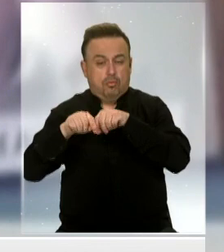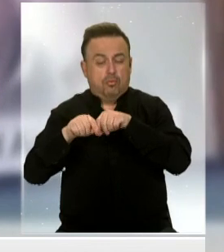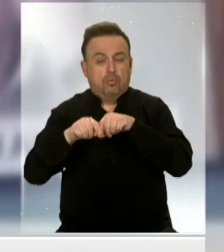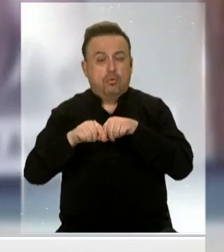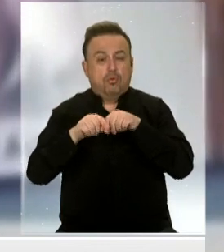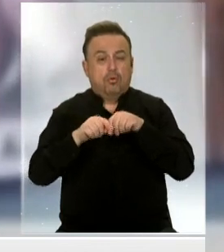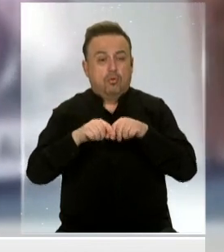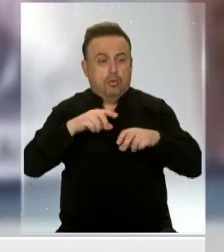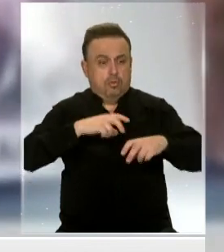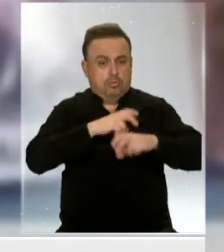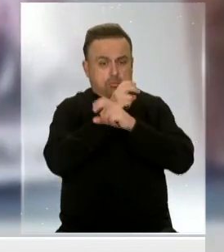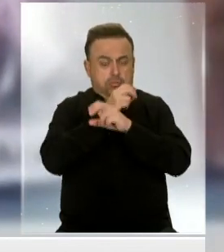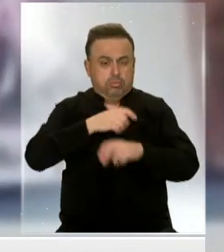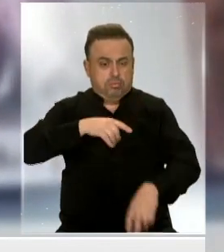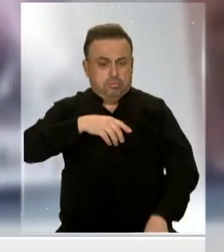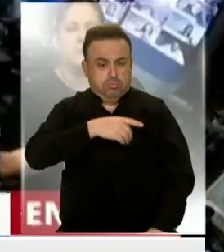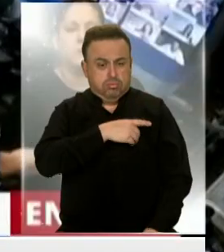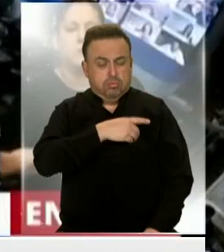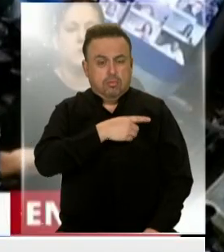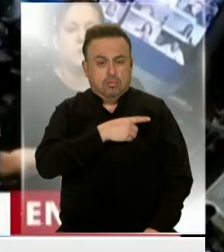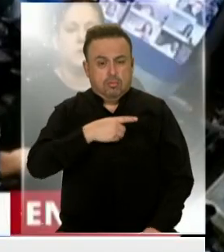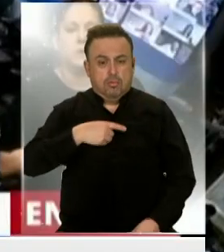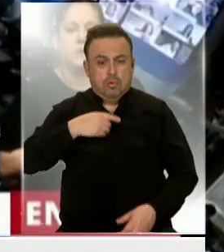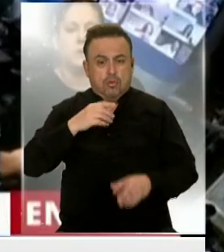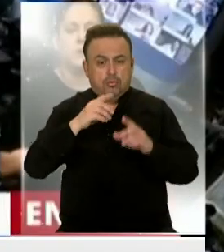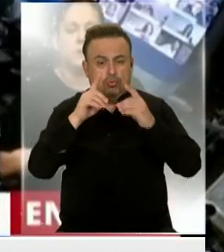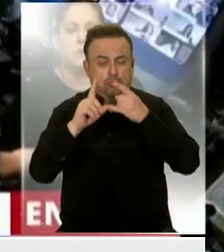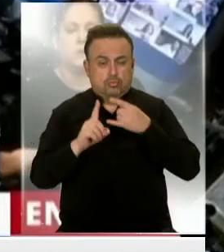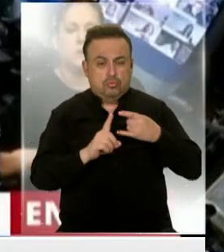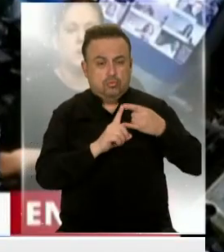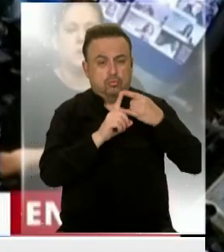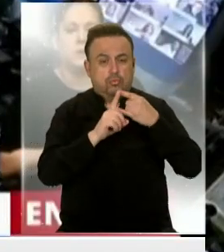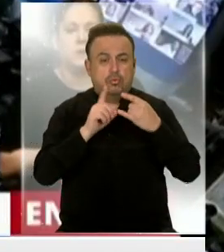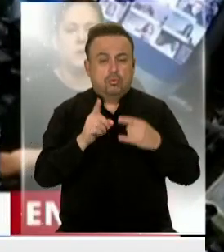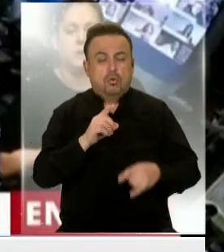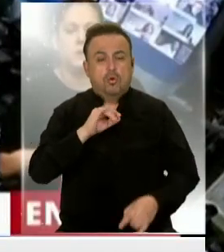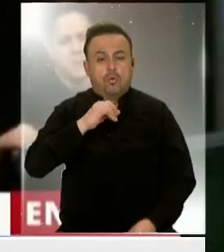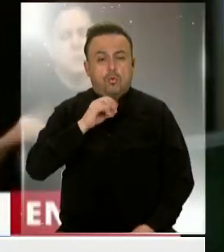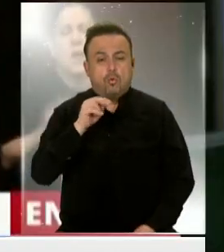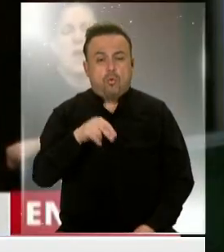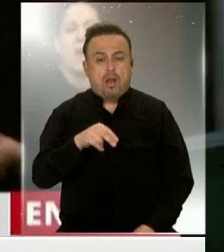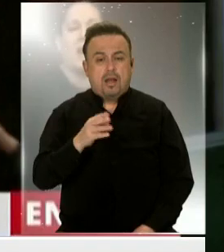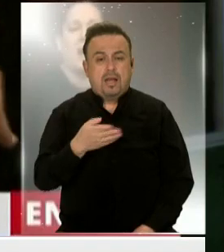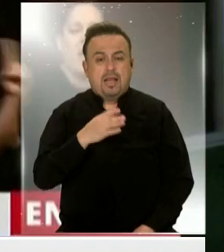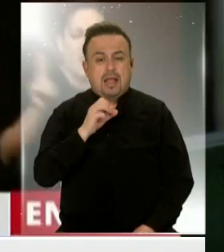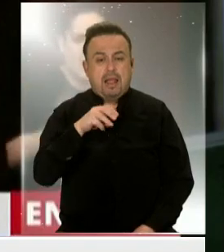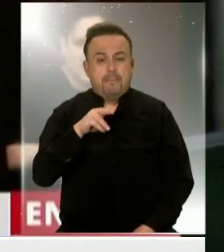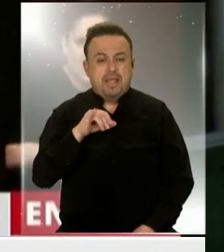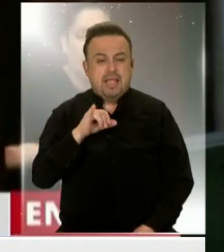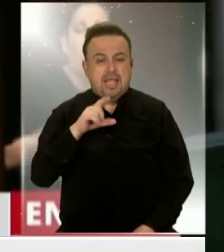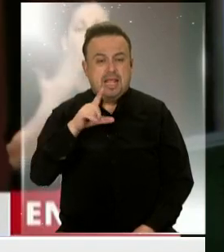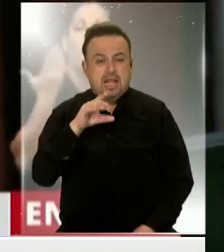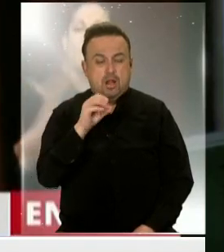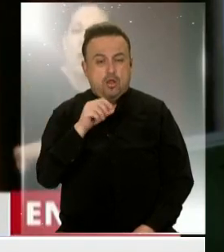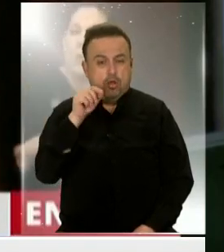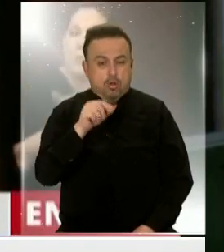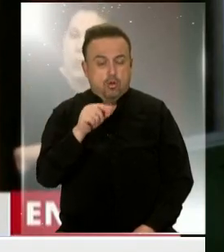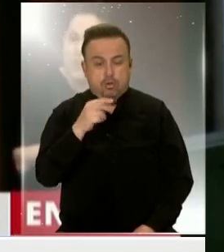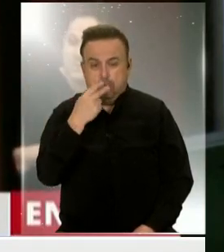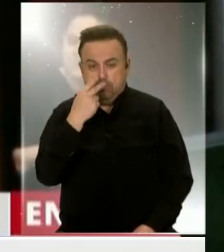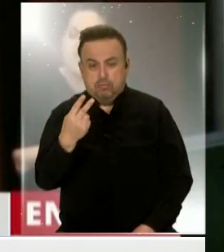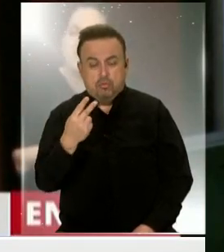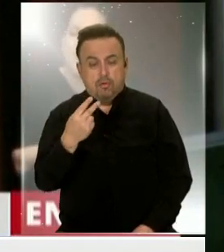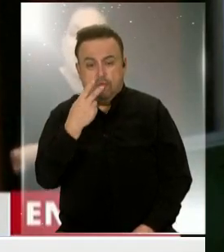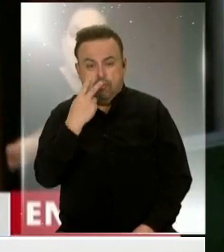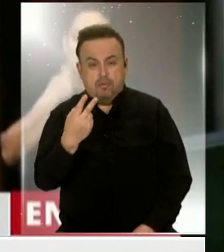encontraba en plena sesión parlamentaria vía Zoom. El legislador es Juan Emilio Ameri del partido Frente de Todos que fue sorprendido